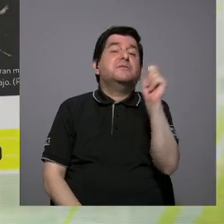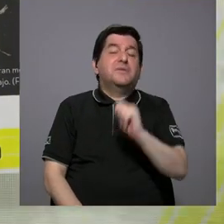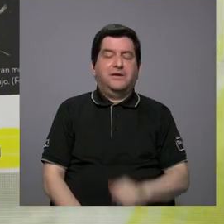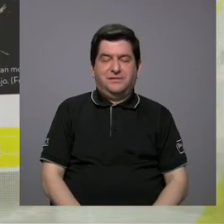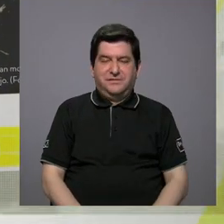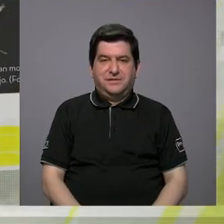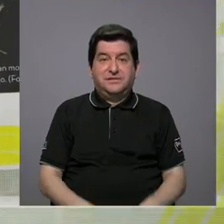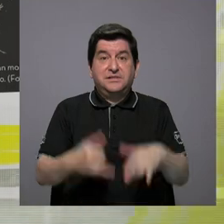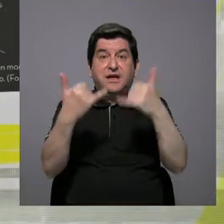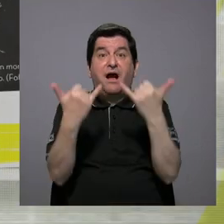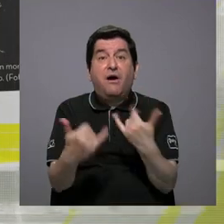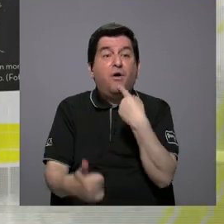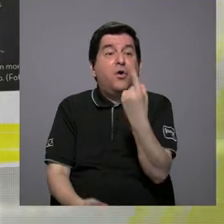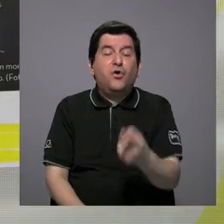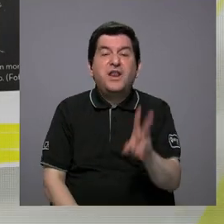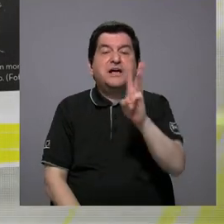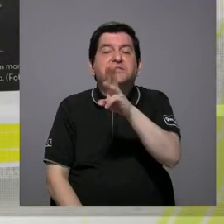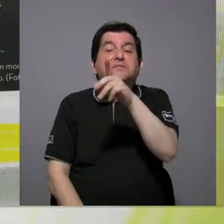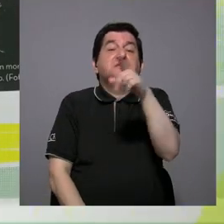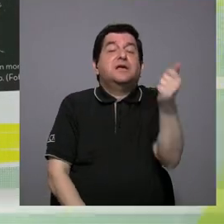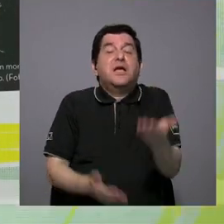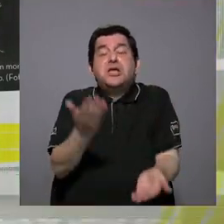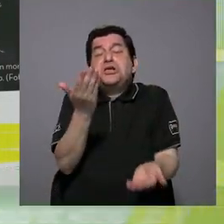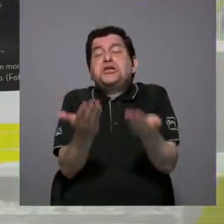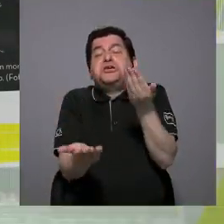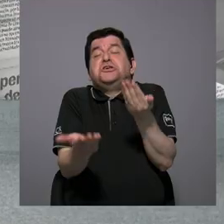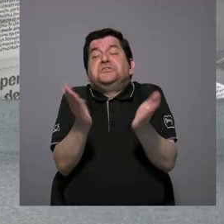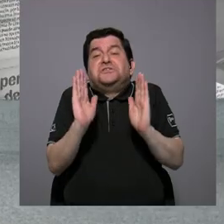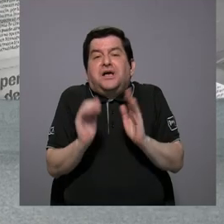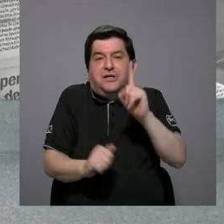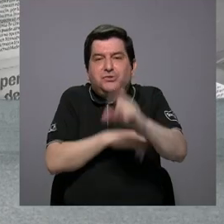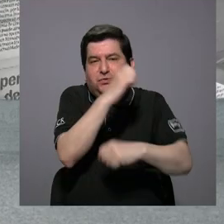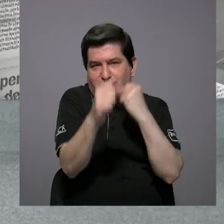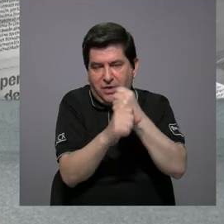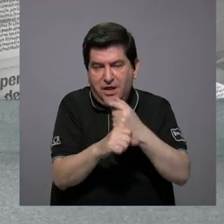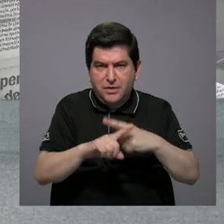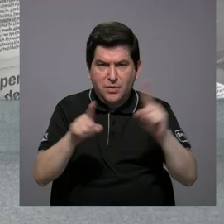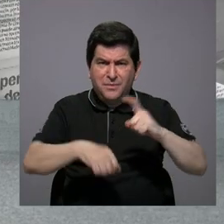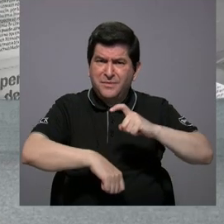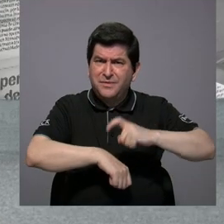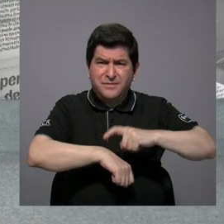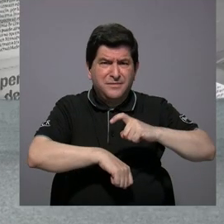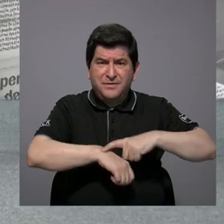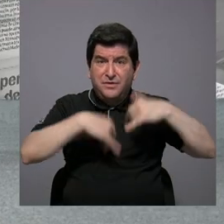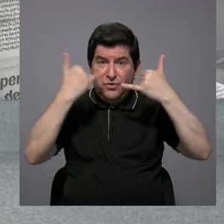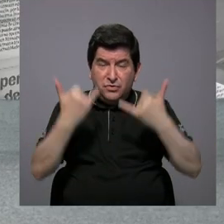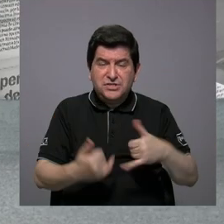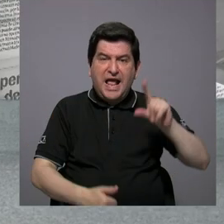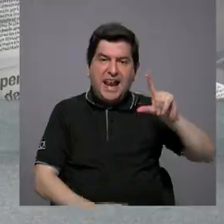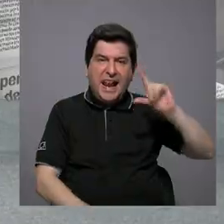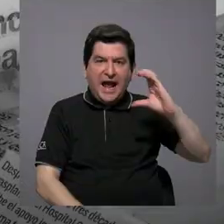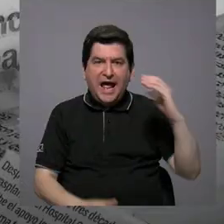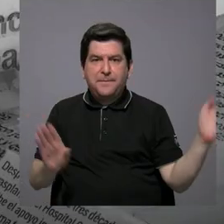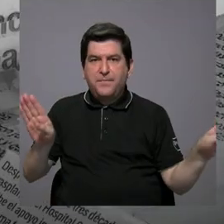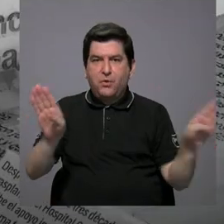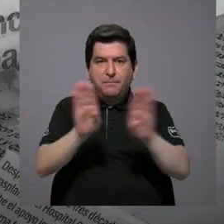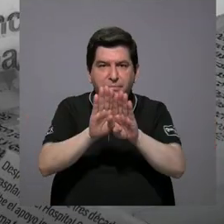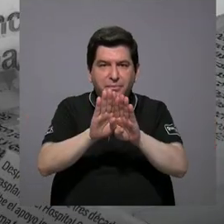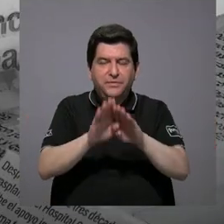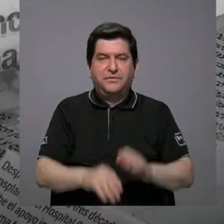y ahora dicen que seis meses tal vez que se podría un año, pero en el momento en que ya la Carpio se cierre,